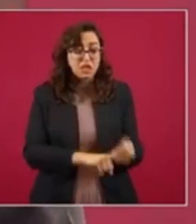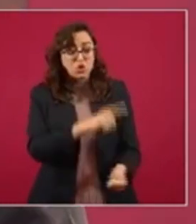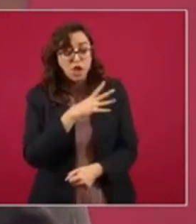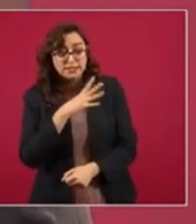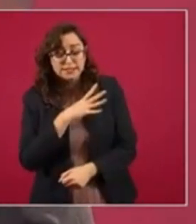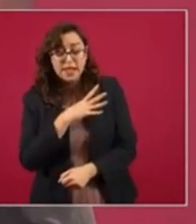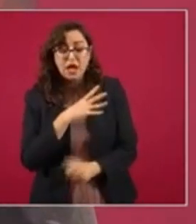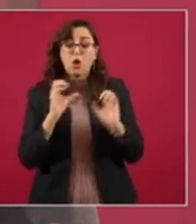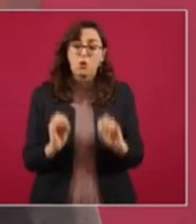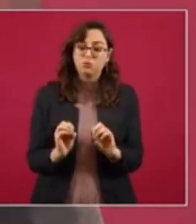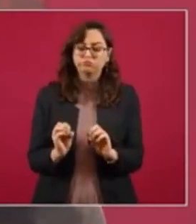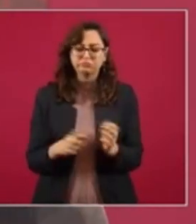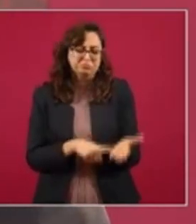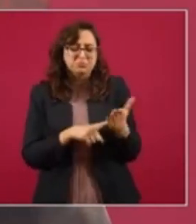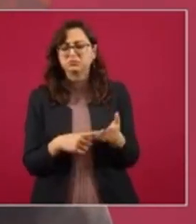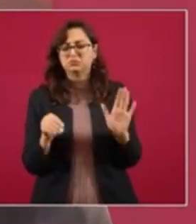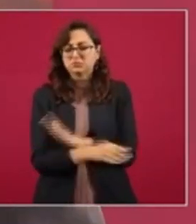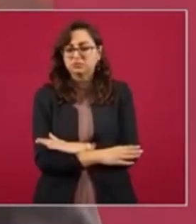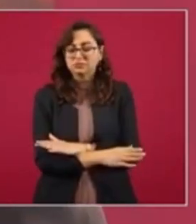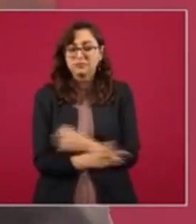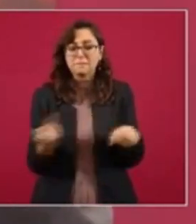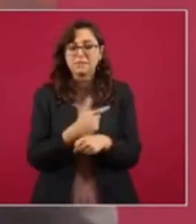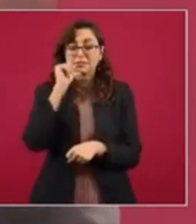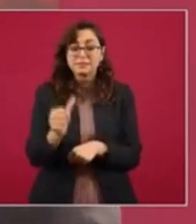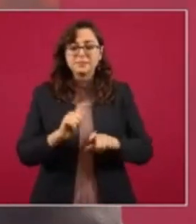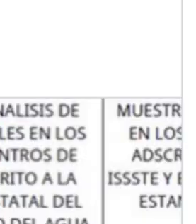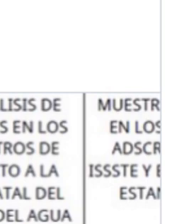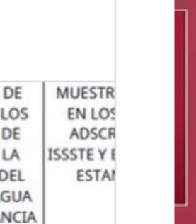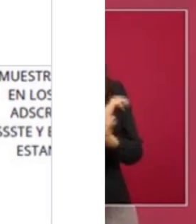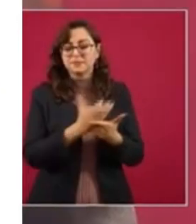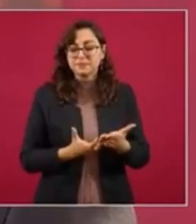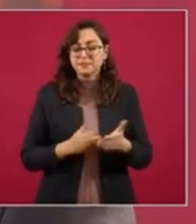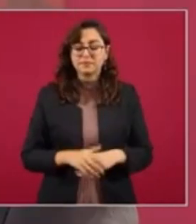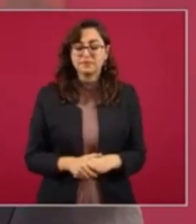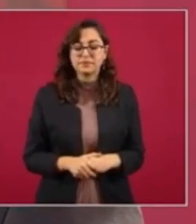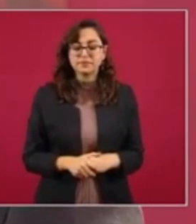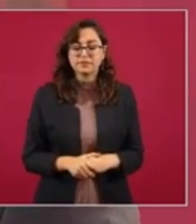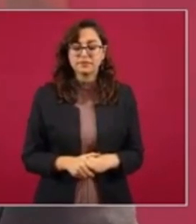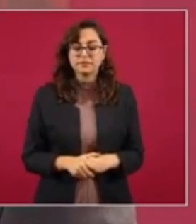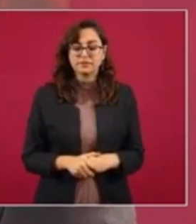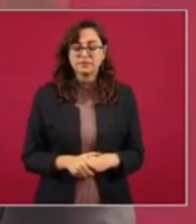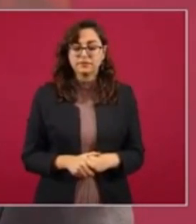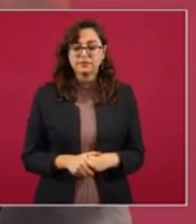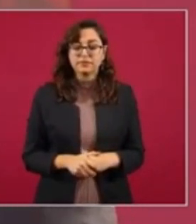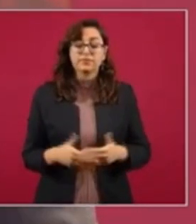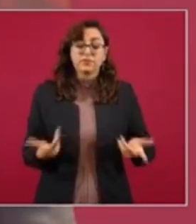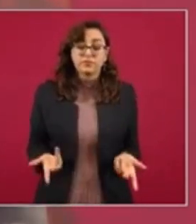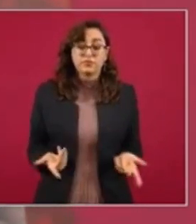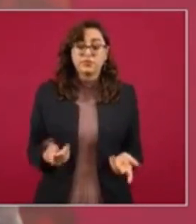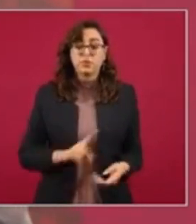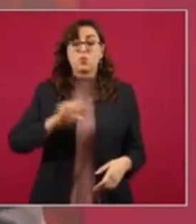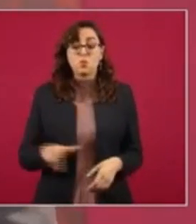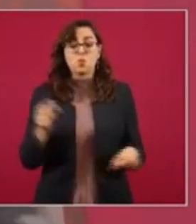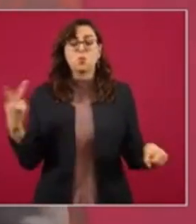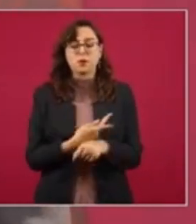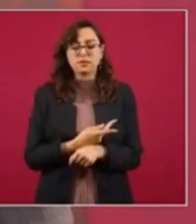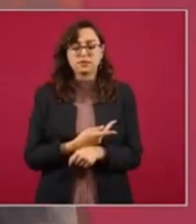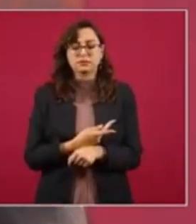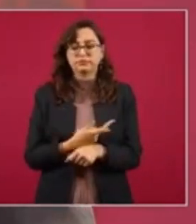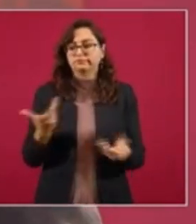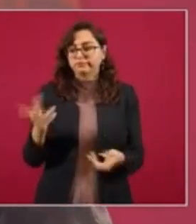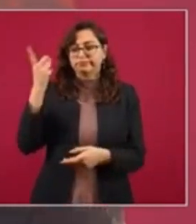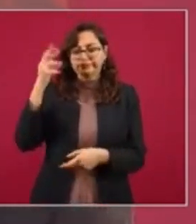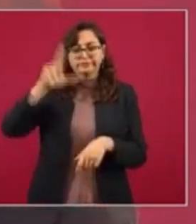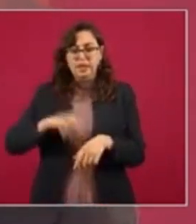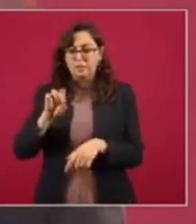o hubo omisión y se entregó el contrato, o los contratos estos. Entonces cuando el director de Pemex me